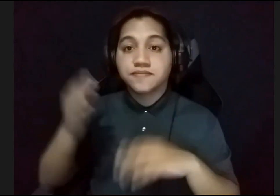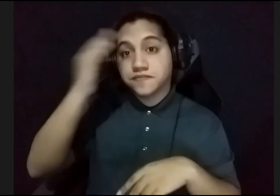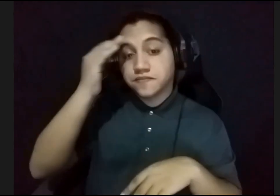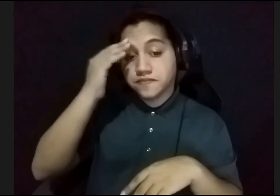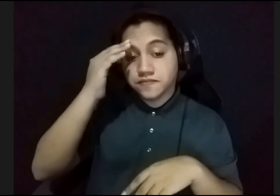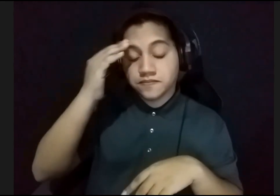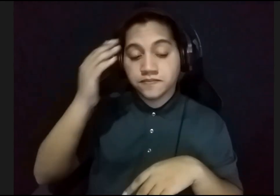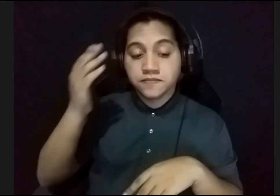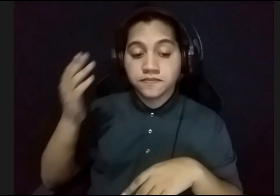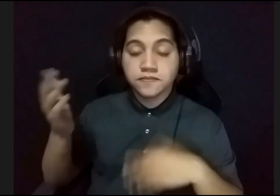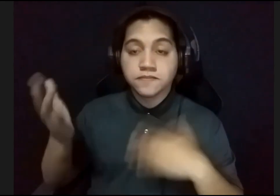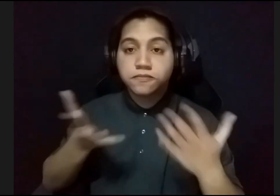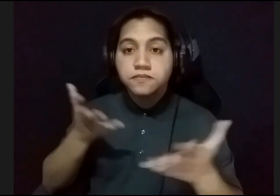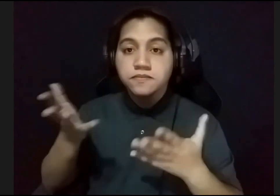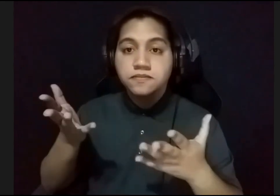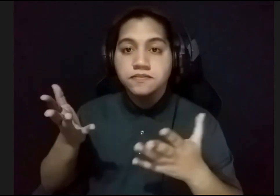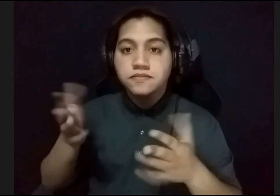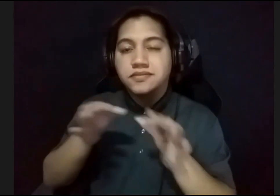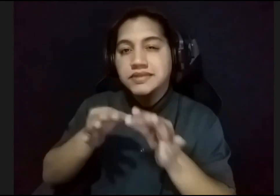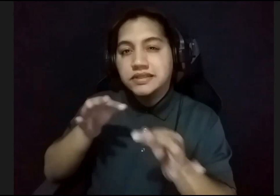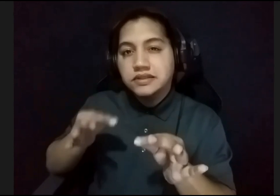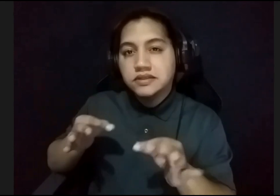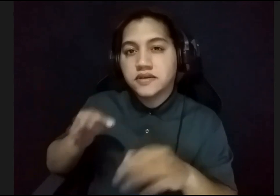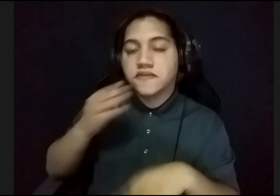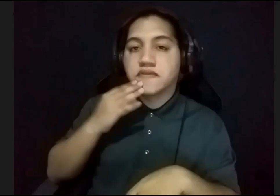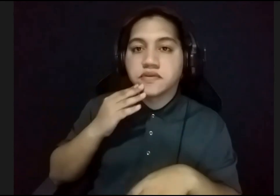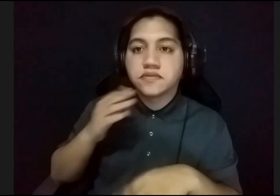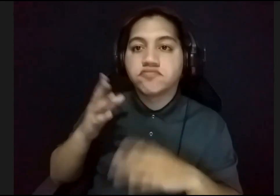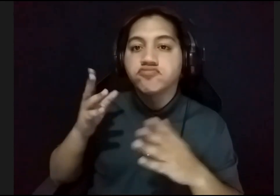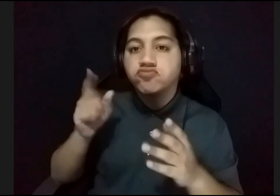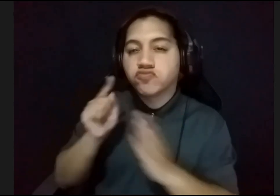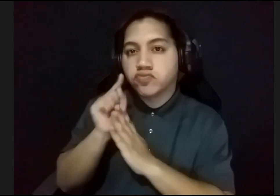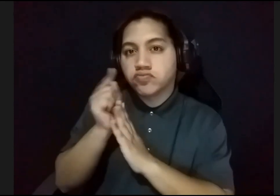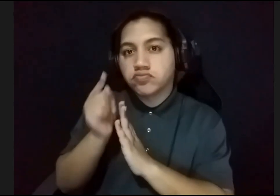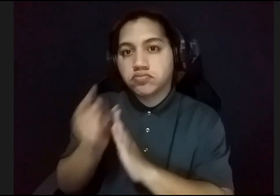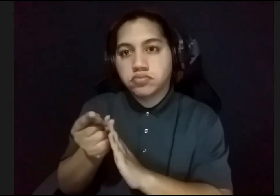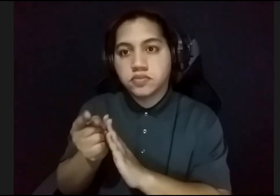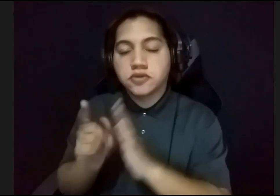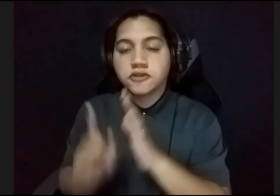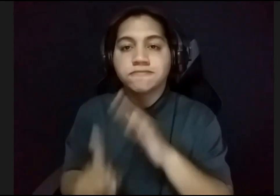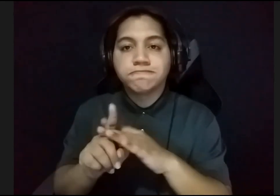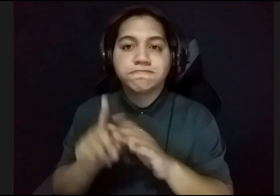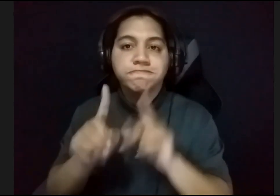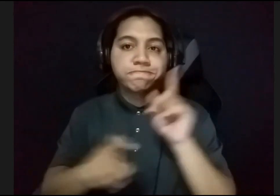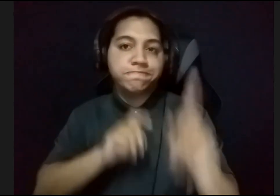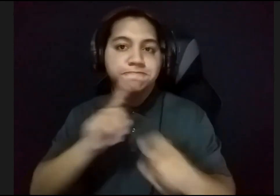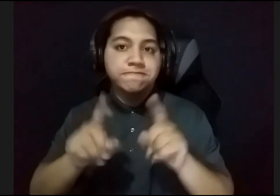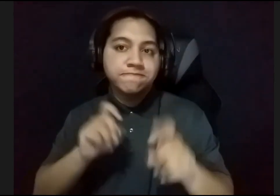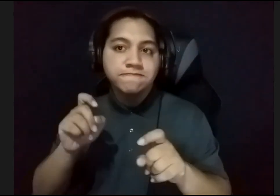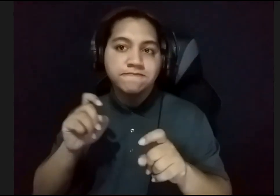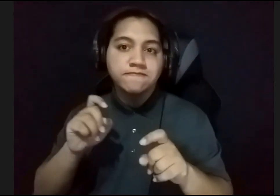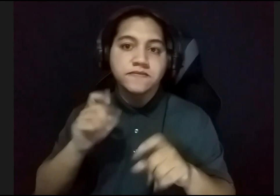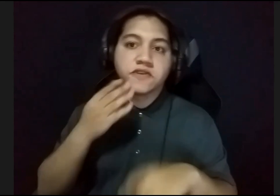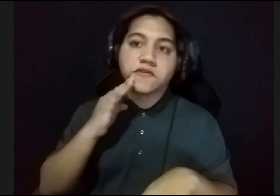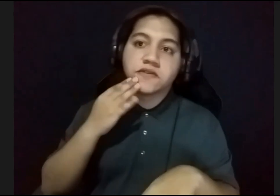de trazo con Facebook, así que daremos unos segunditos en los que aparecen las preguntas en Facebook.